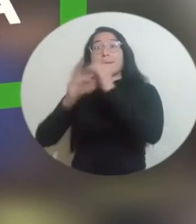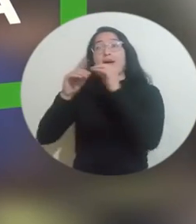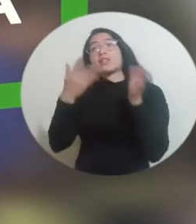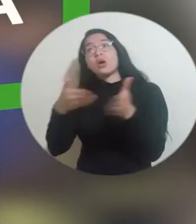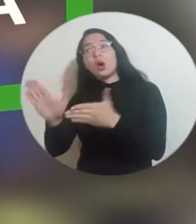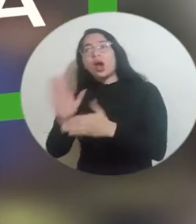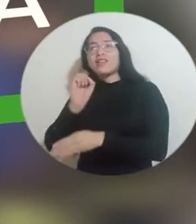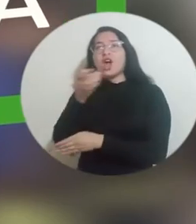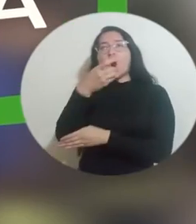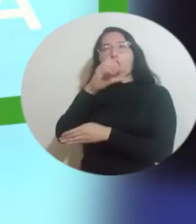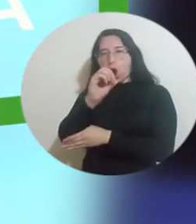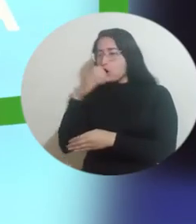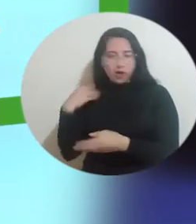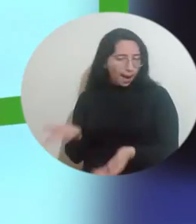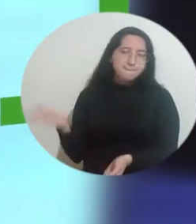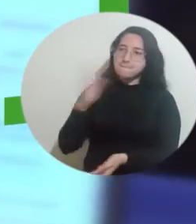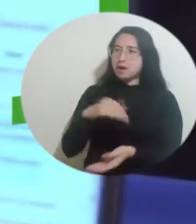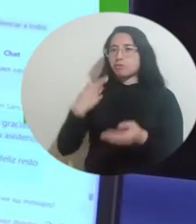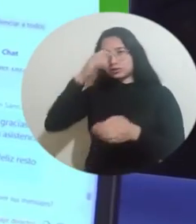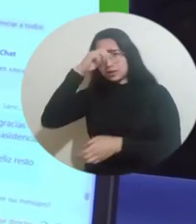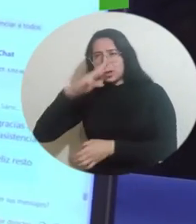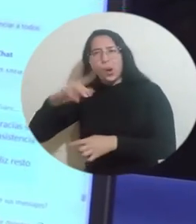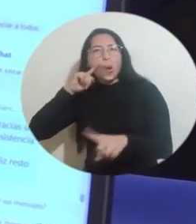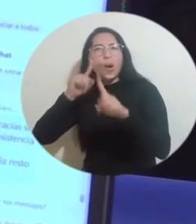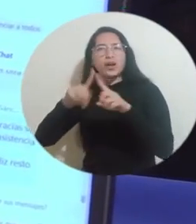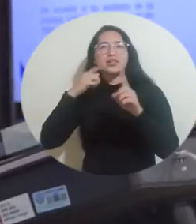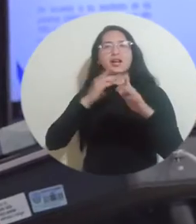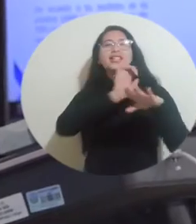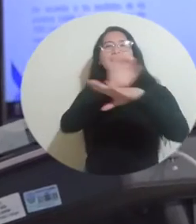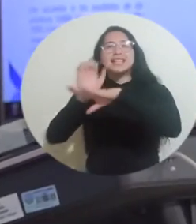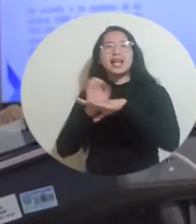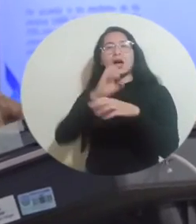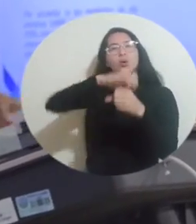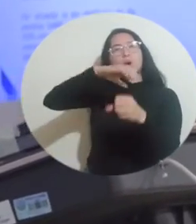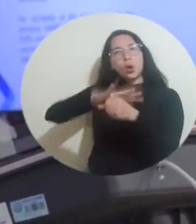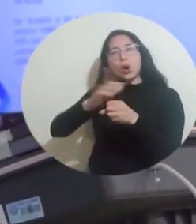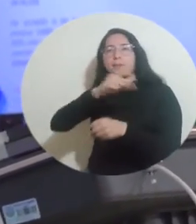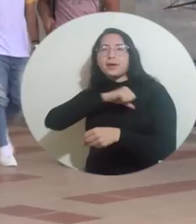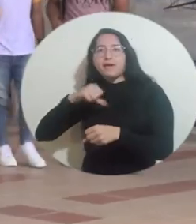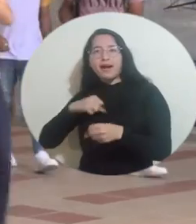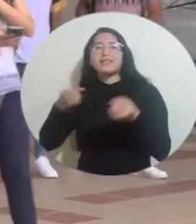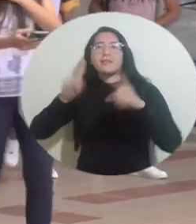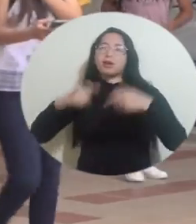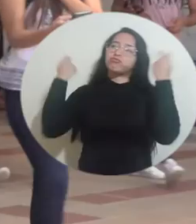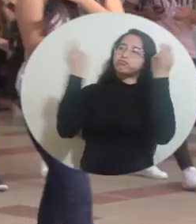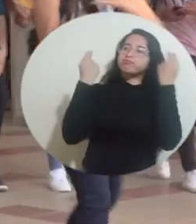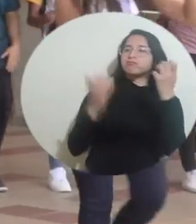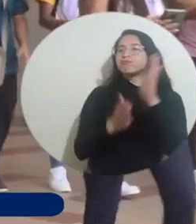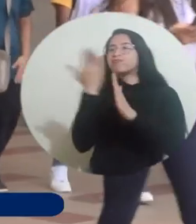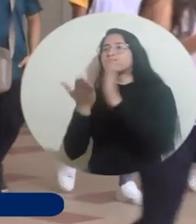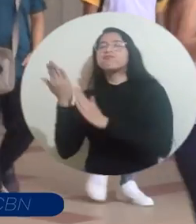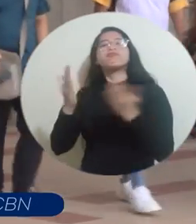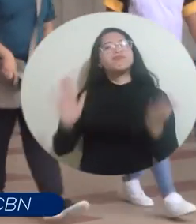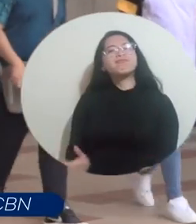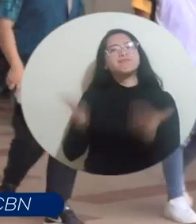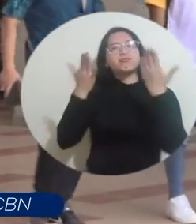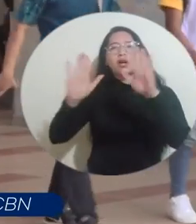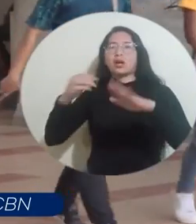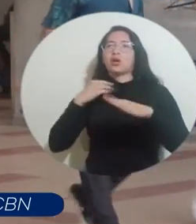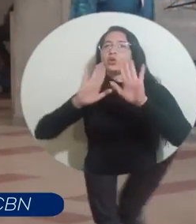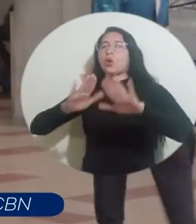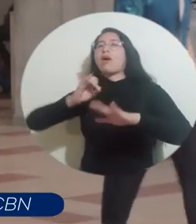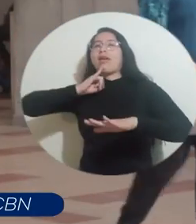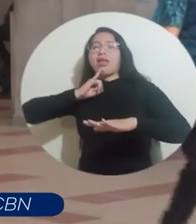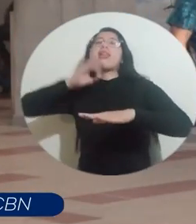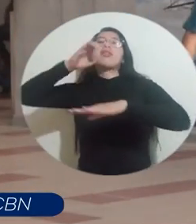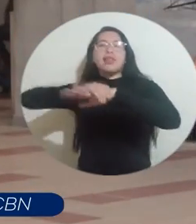Go Santa Marta para que entidades del sector público-privado impulsen la educación bilingüe. Ahonar esfuerzo entre las instituciones que tenemos, el